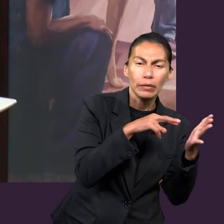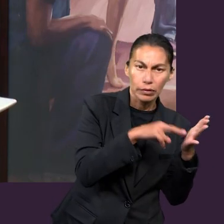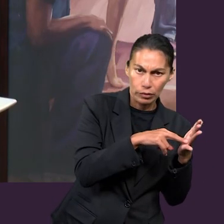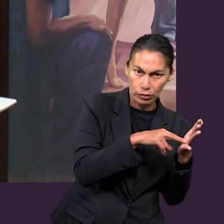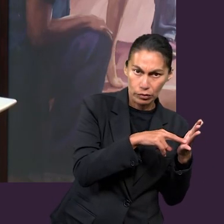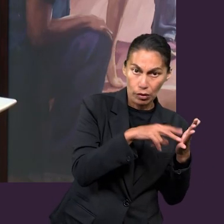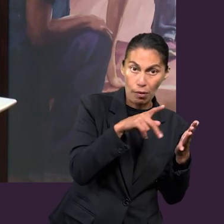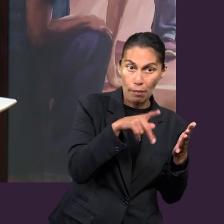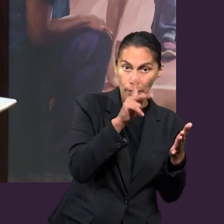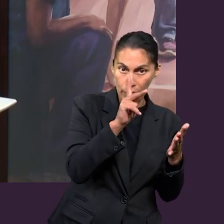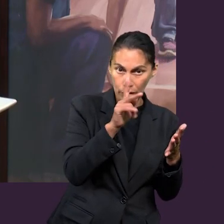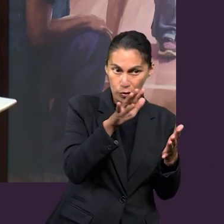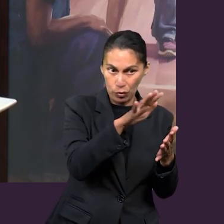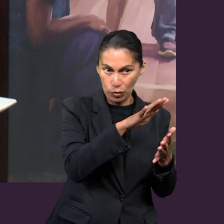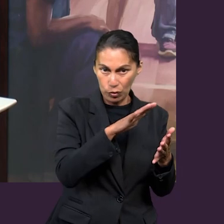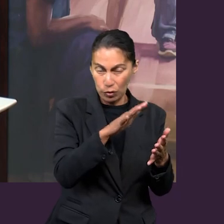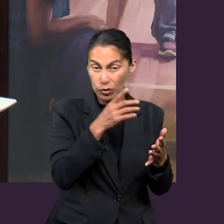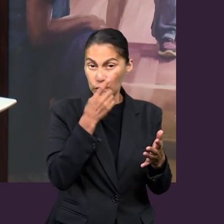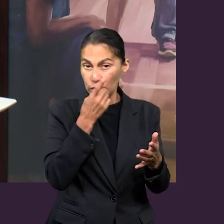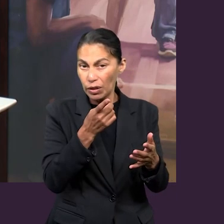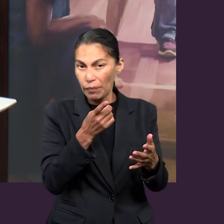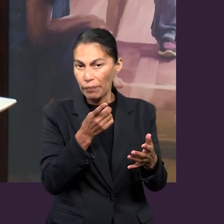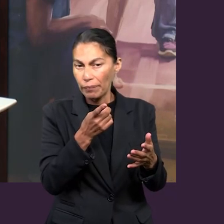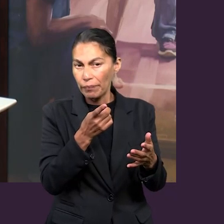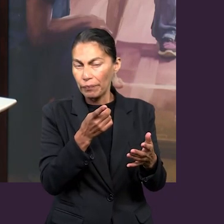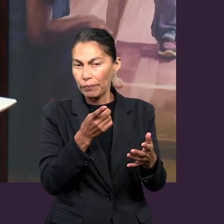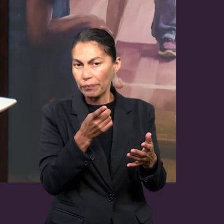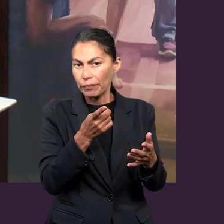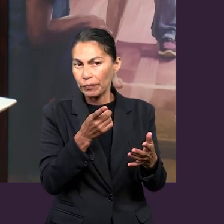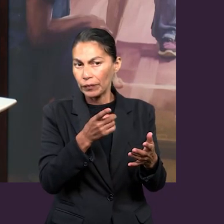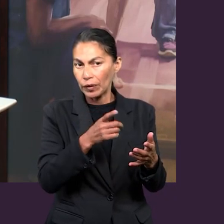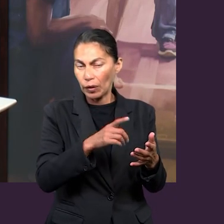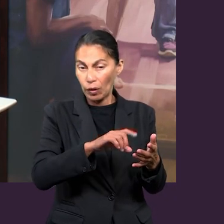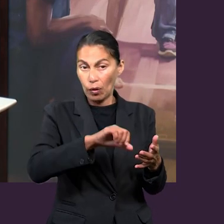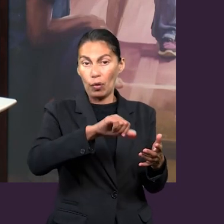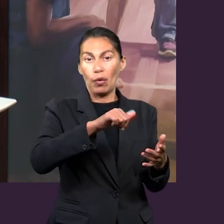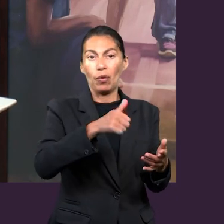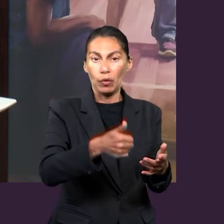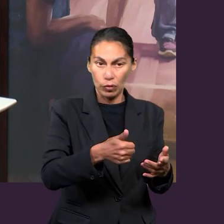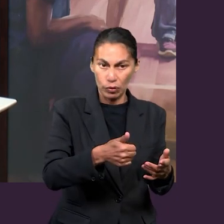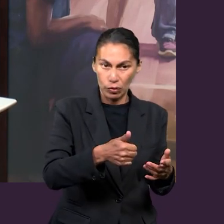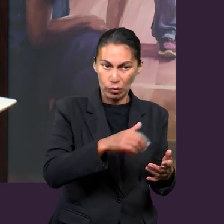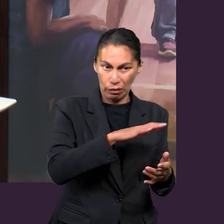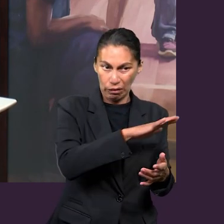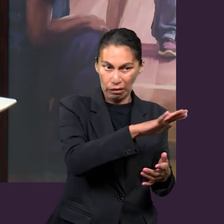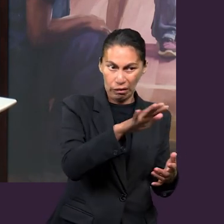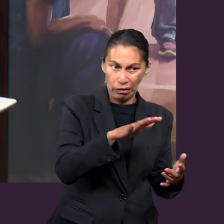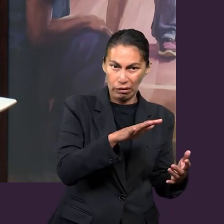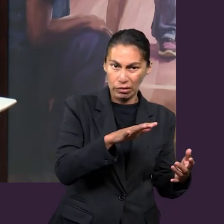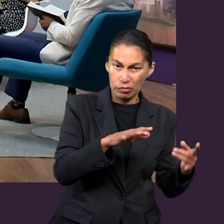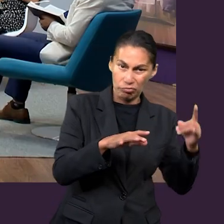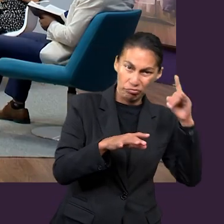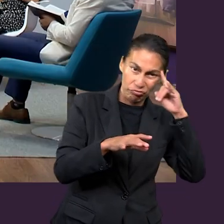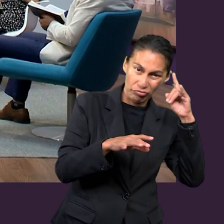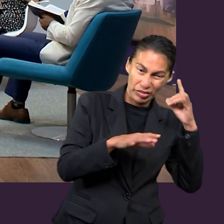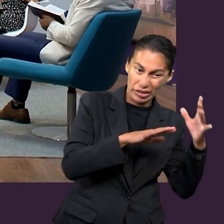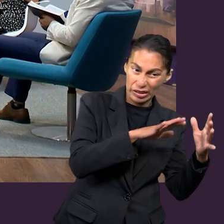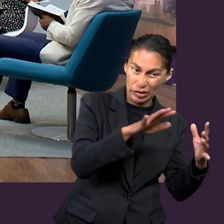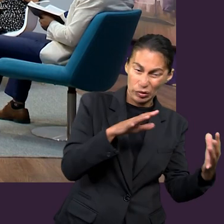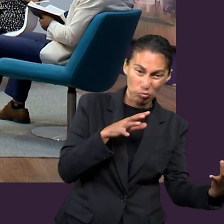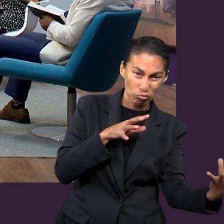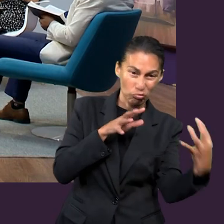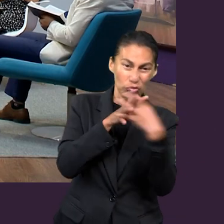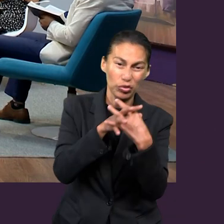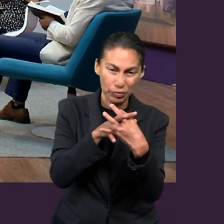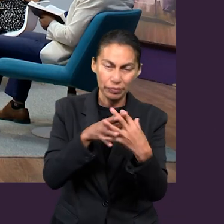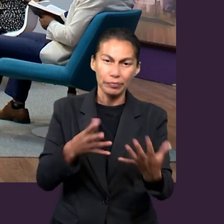Pero todos tienen en común que hay otras personas, bueno, no como personas, sino la guerra cósmica, ¿cierto? En la